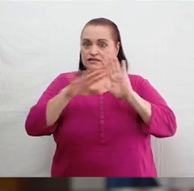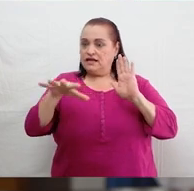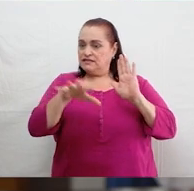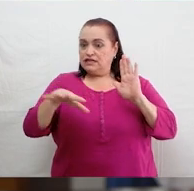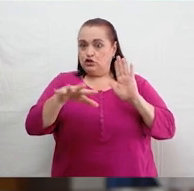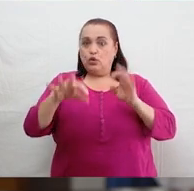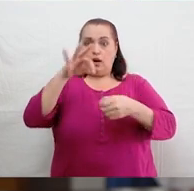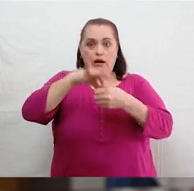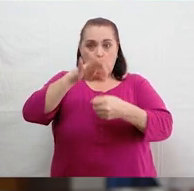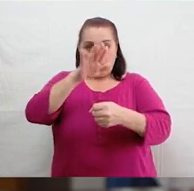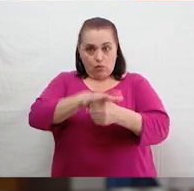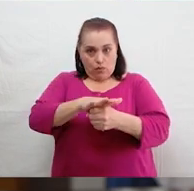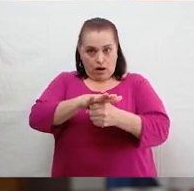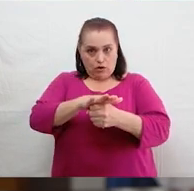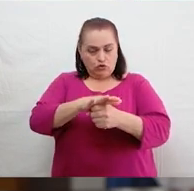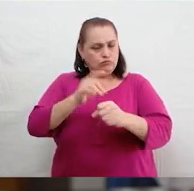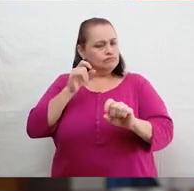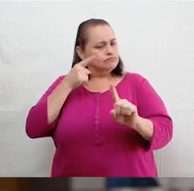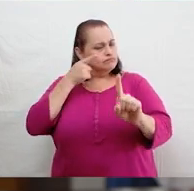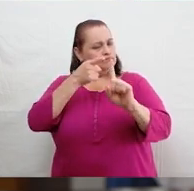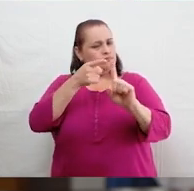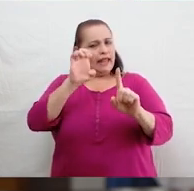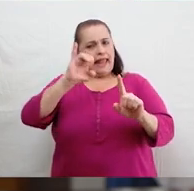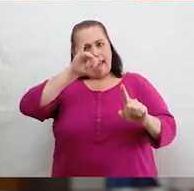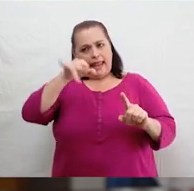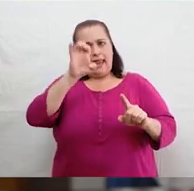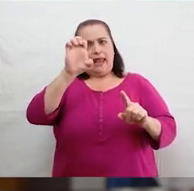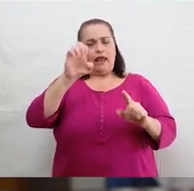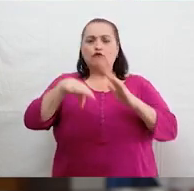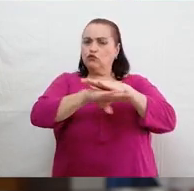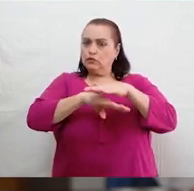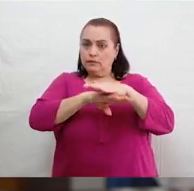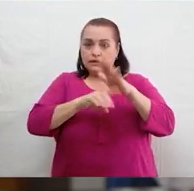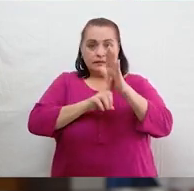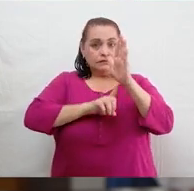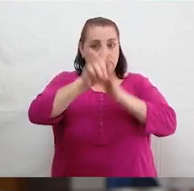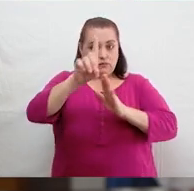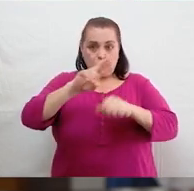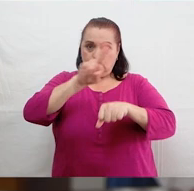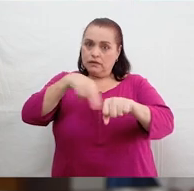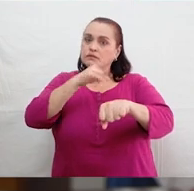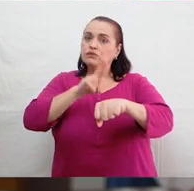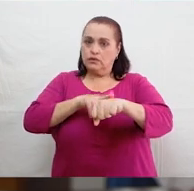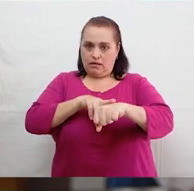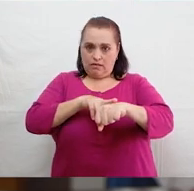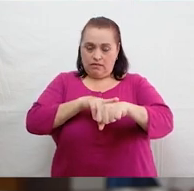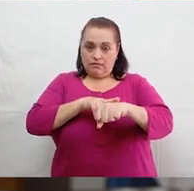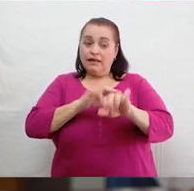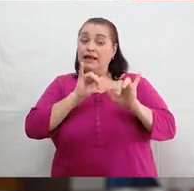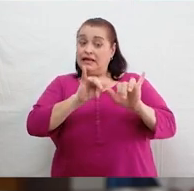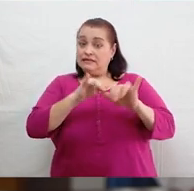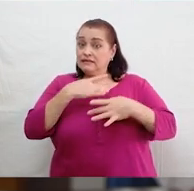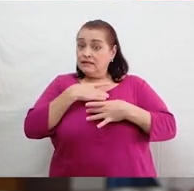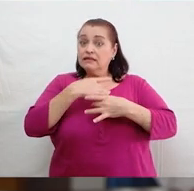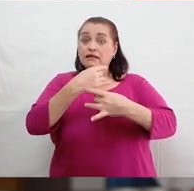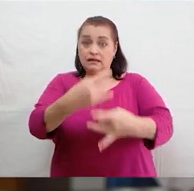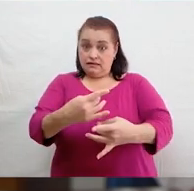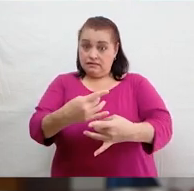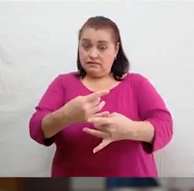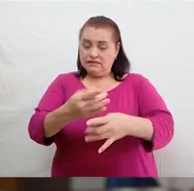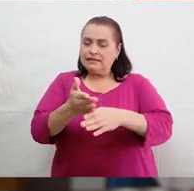agropecuario como un eje fundamental del desarrollo nacional. Este interés